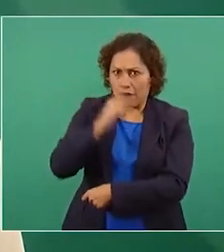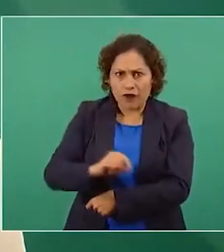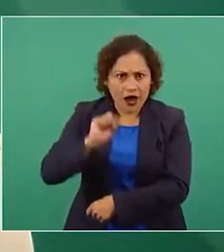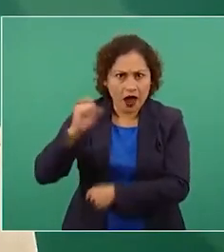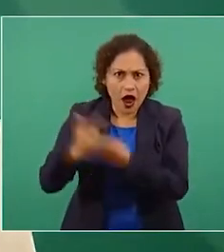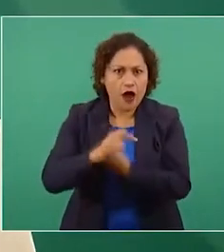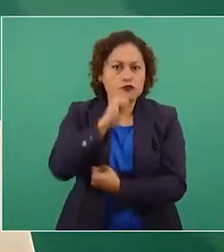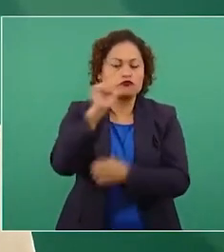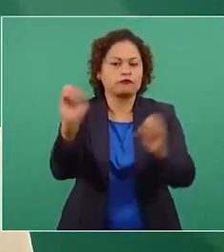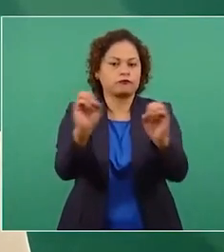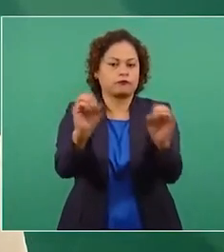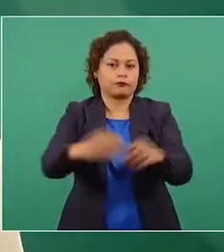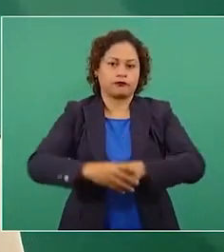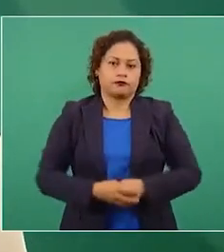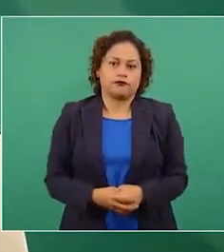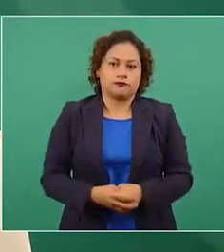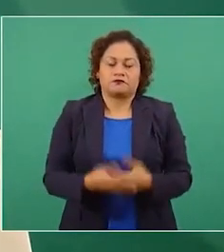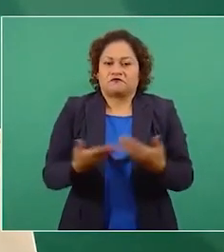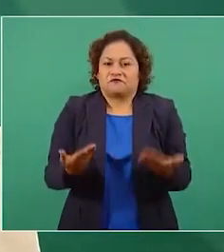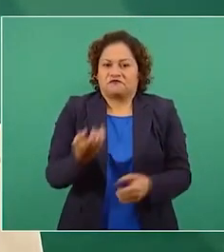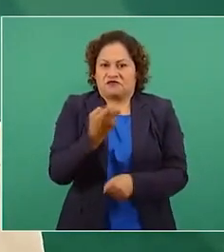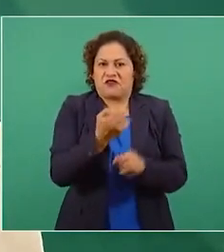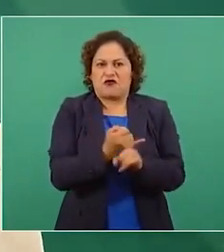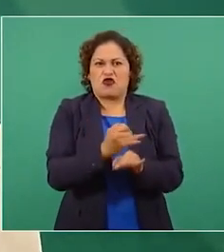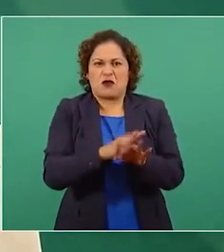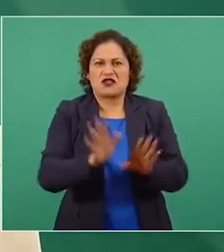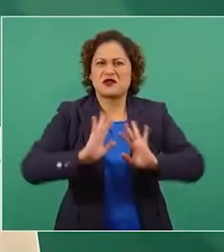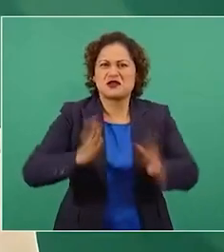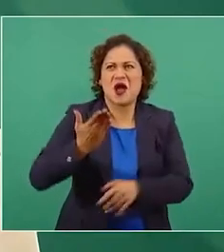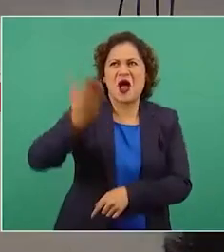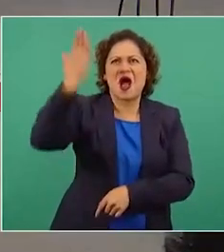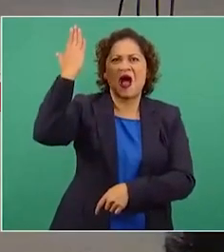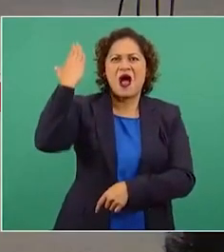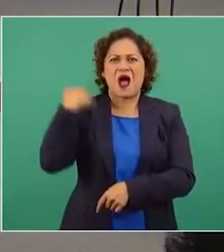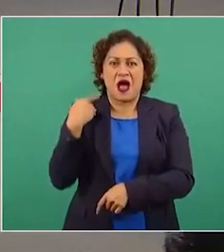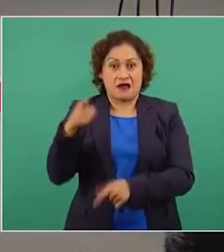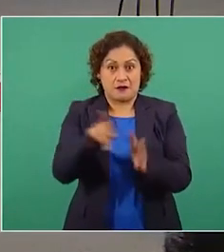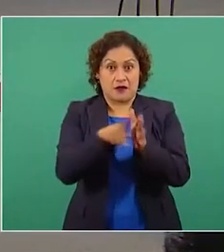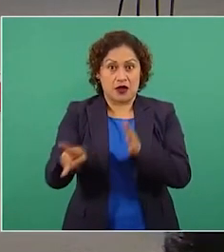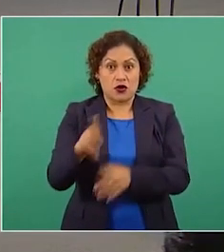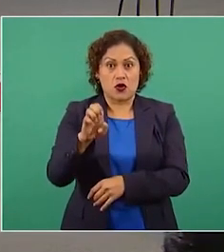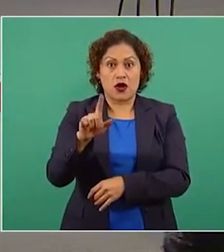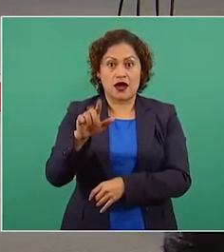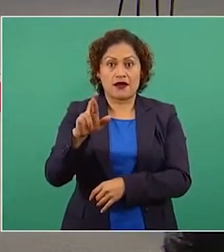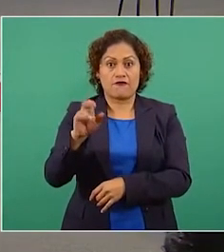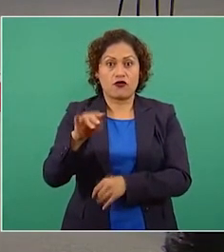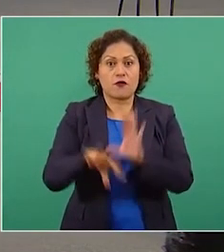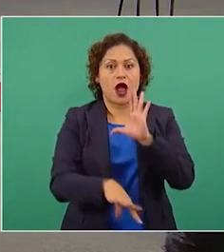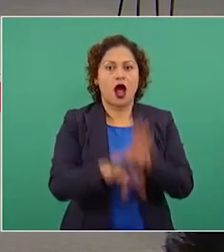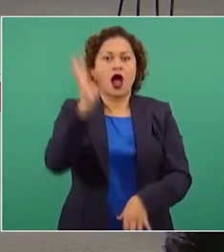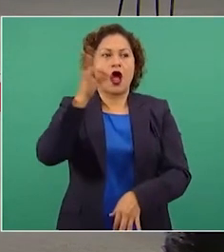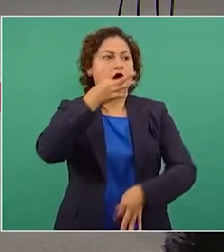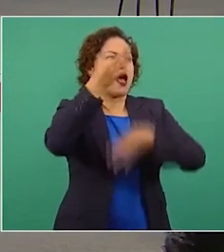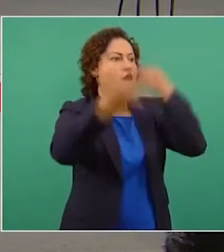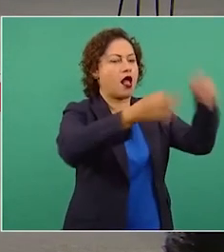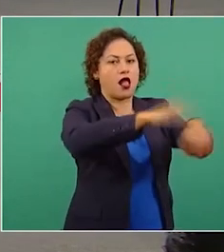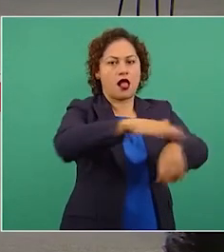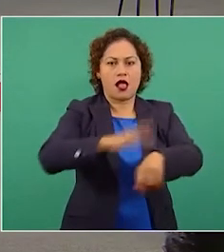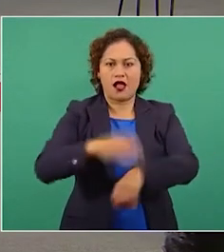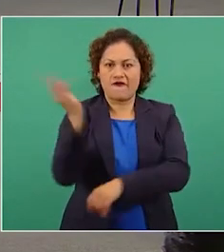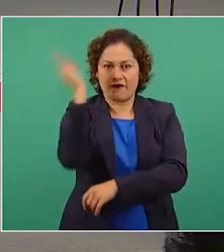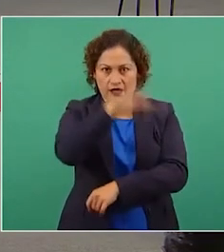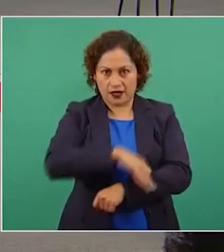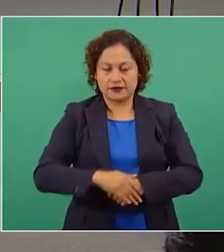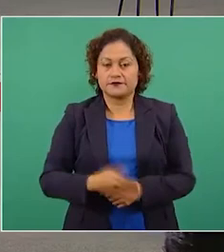de México. Es información vieja en la que Reforma pasa su información alarmista. Desde junio, la Comisión